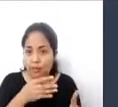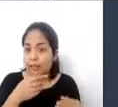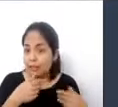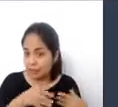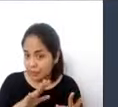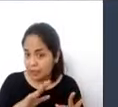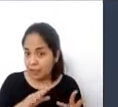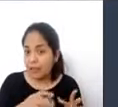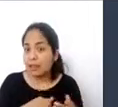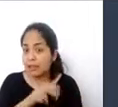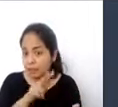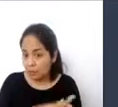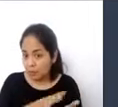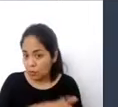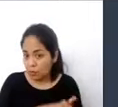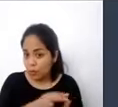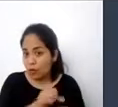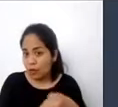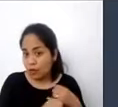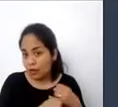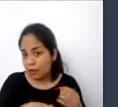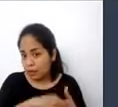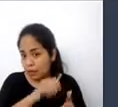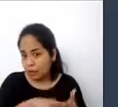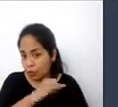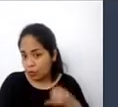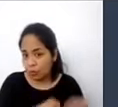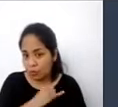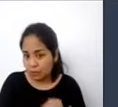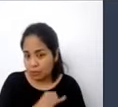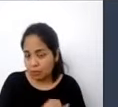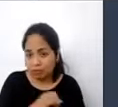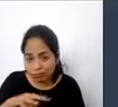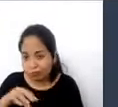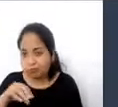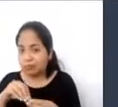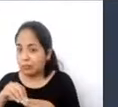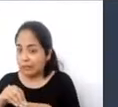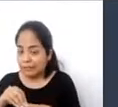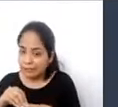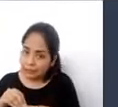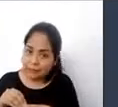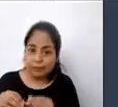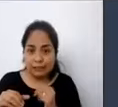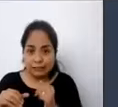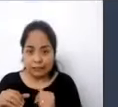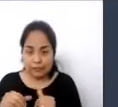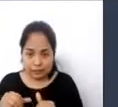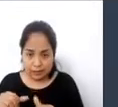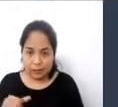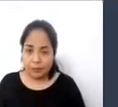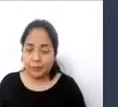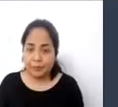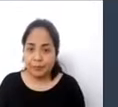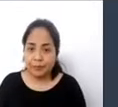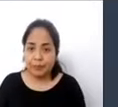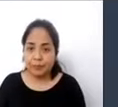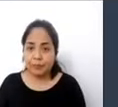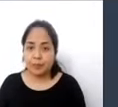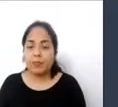convención. Dentro de este esquema, en el acceso al transporte,